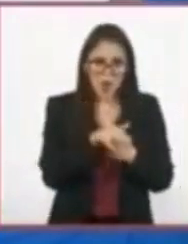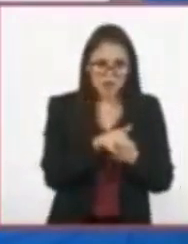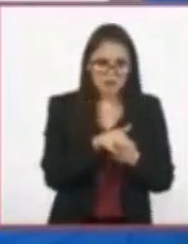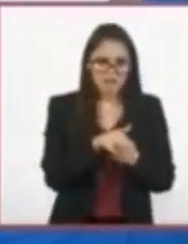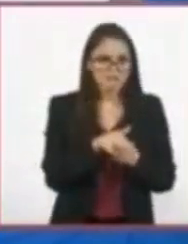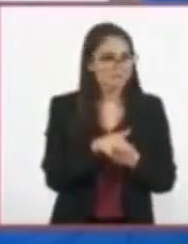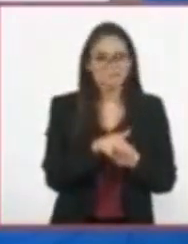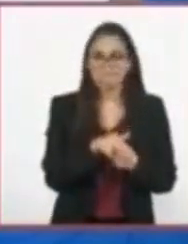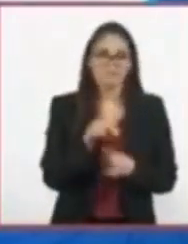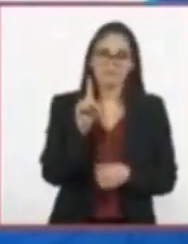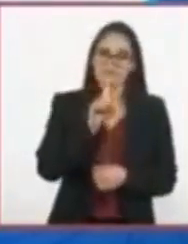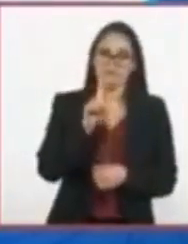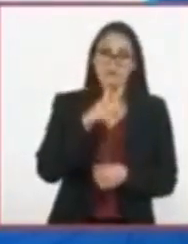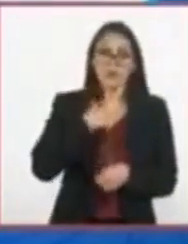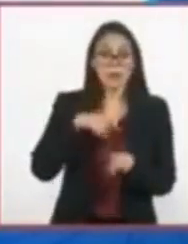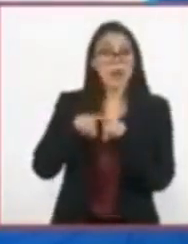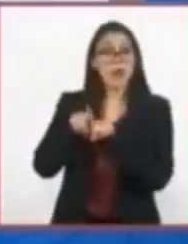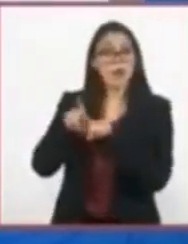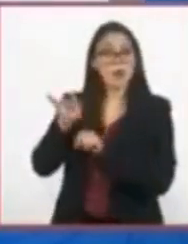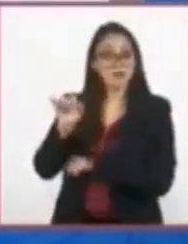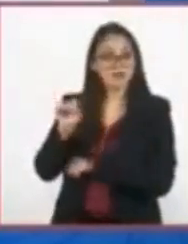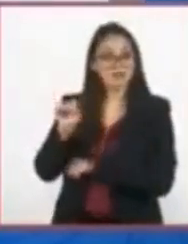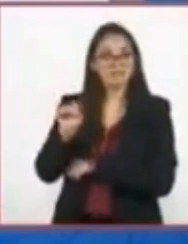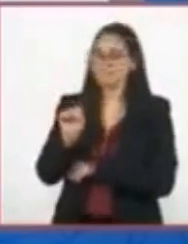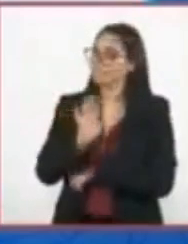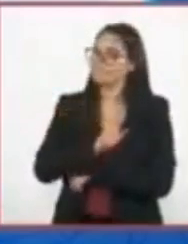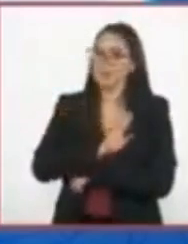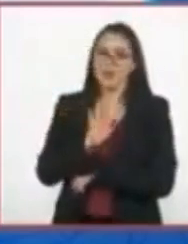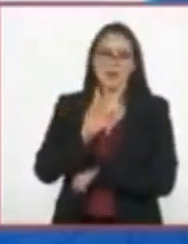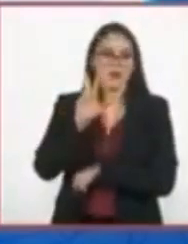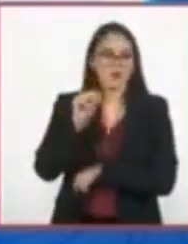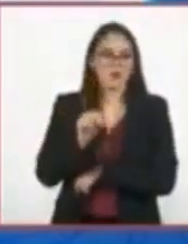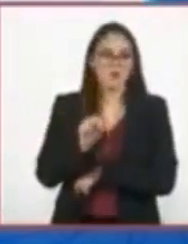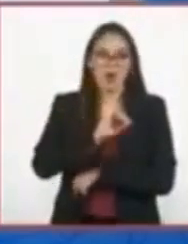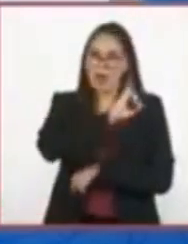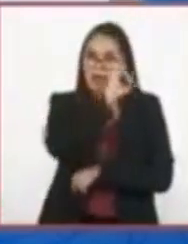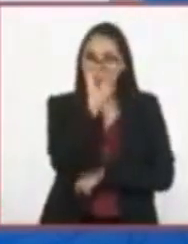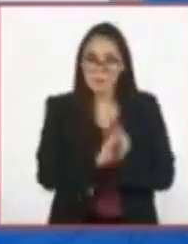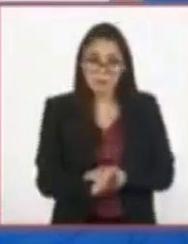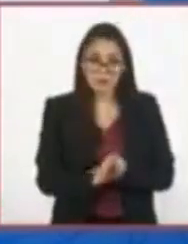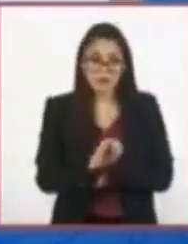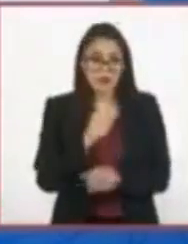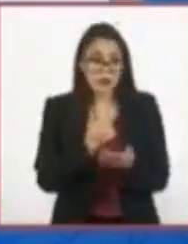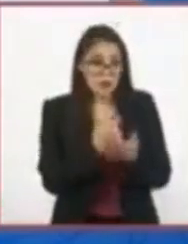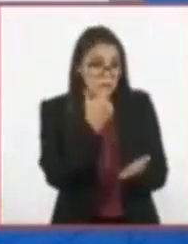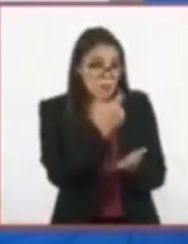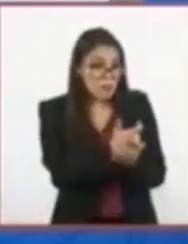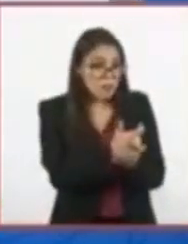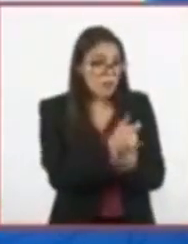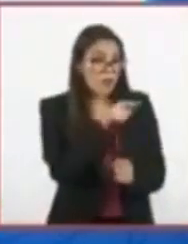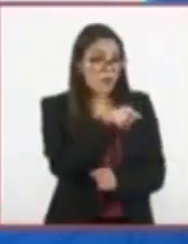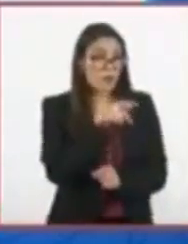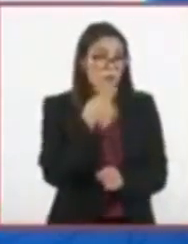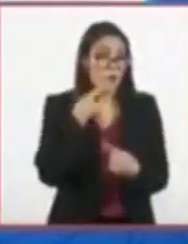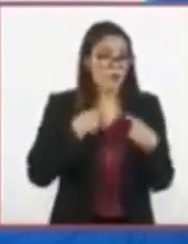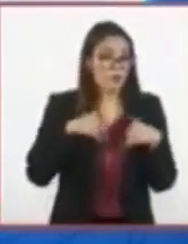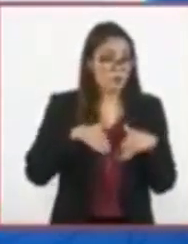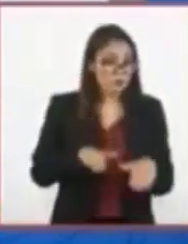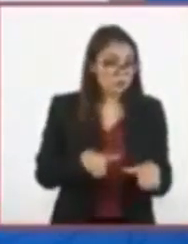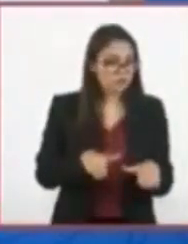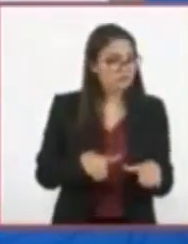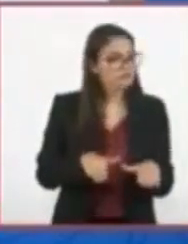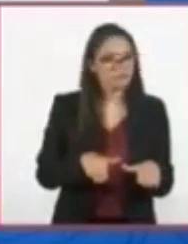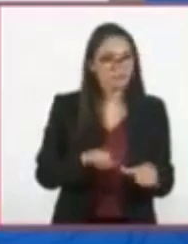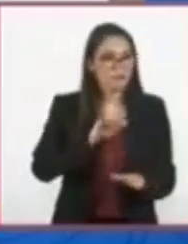¿A mi hermano Luis? Tampoco. Jamás. ¿Se pagará la cuenta al sastre? Nunca.